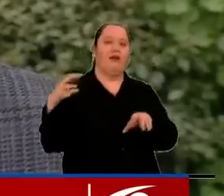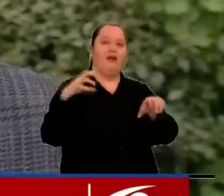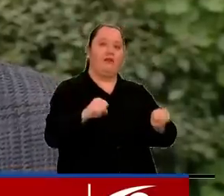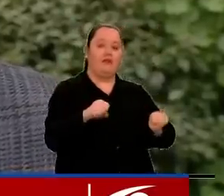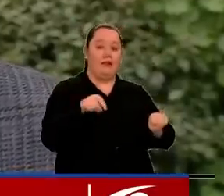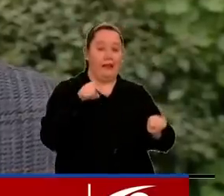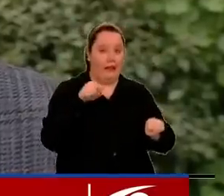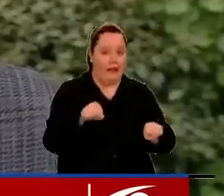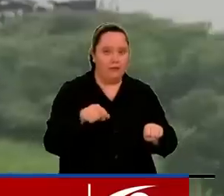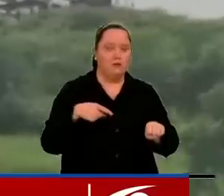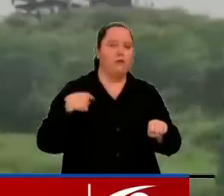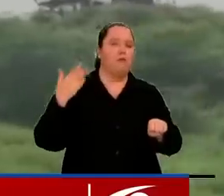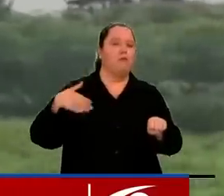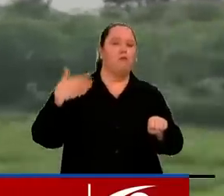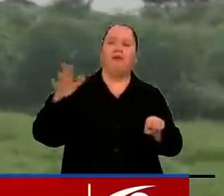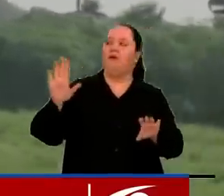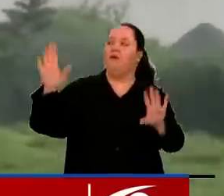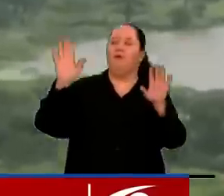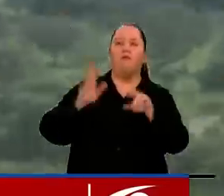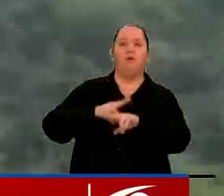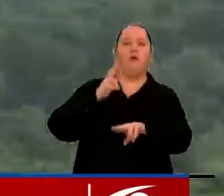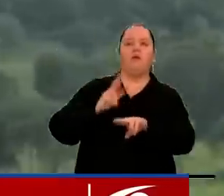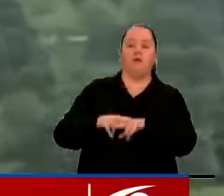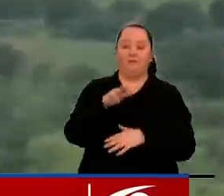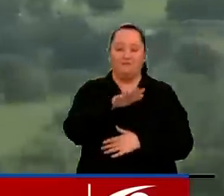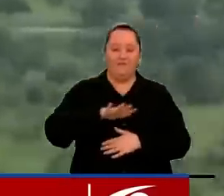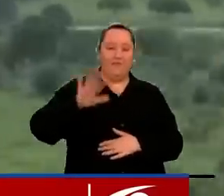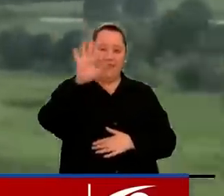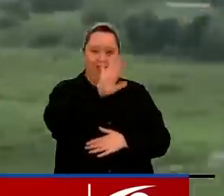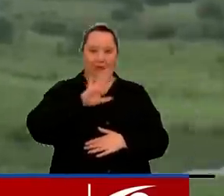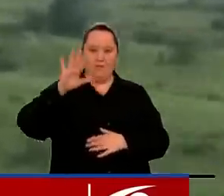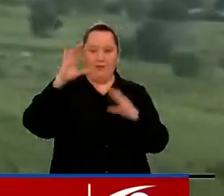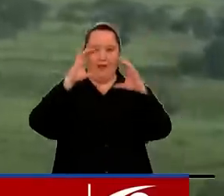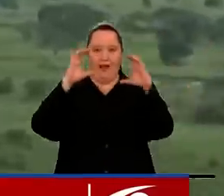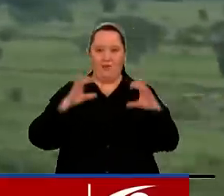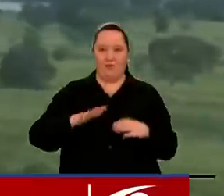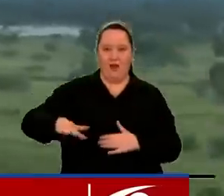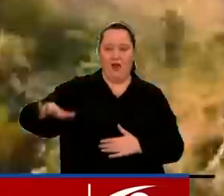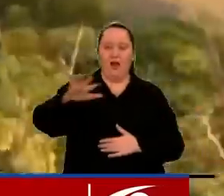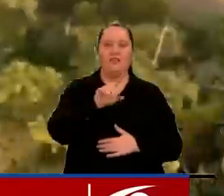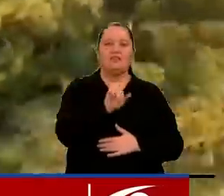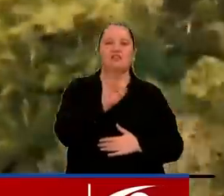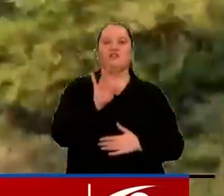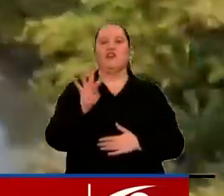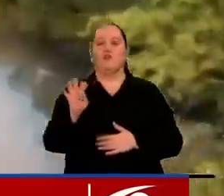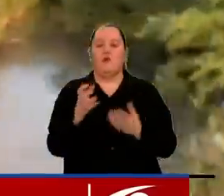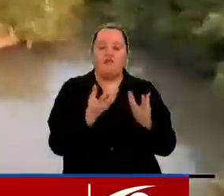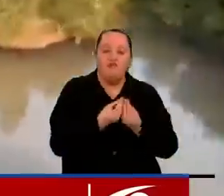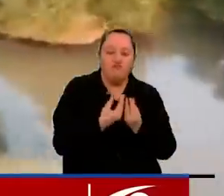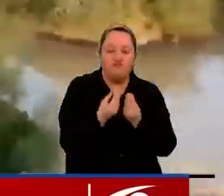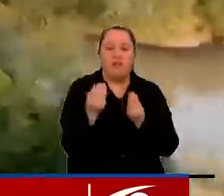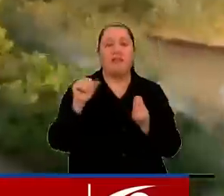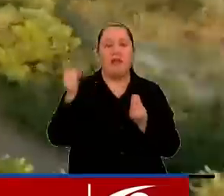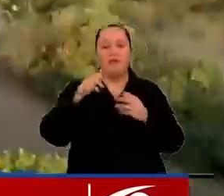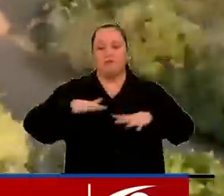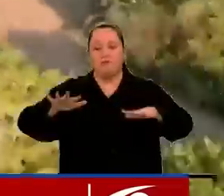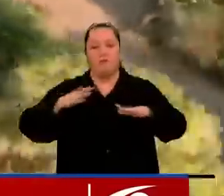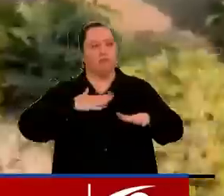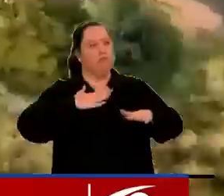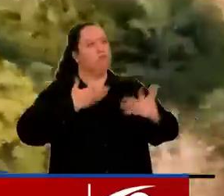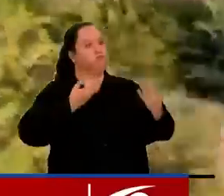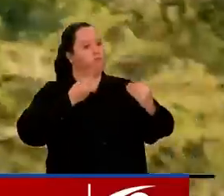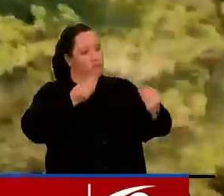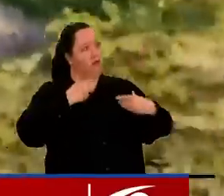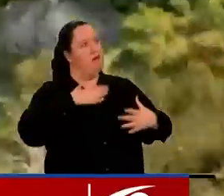digamos, se naturalizó en el tiempo. En el departamento del Cauca son más de 139 cabildos, 10 zonas y 11 pueblos que reclaman tierra y